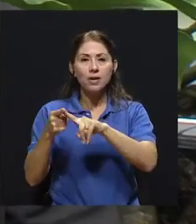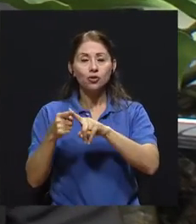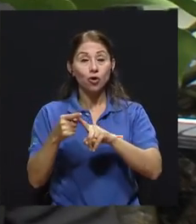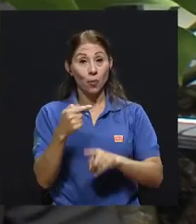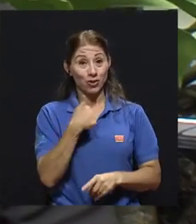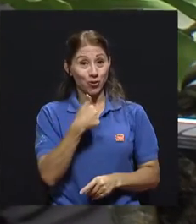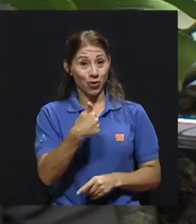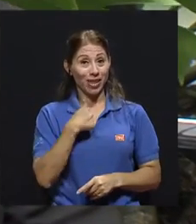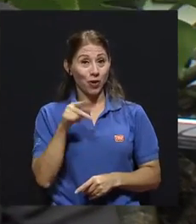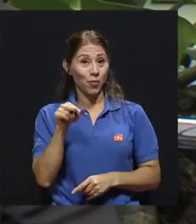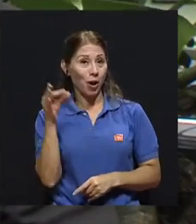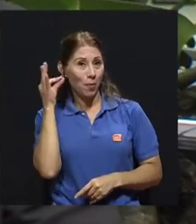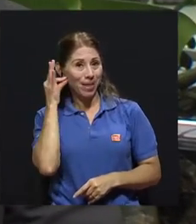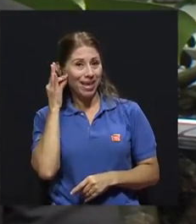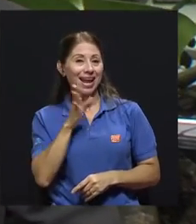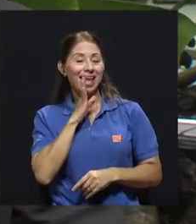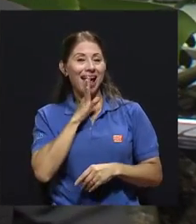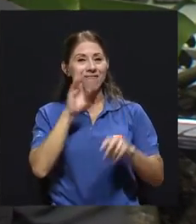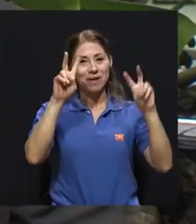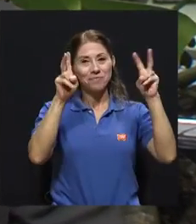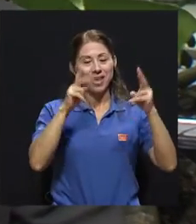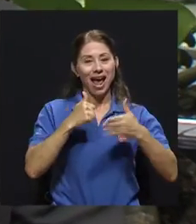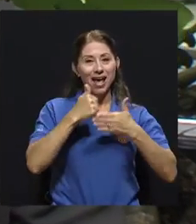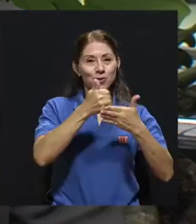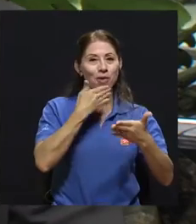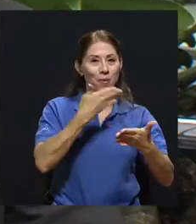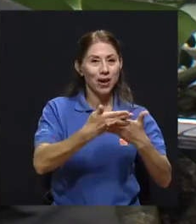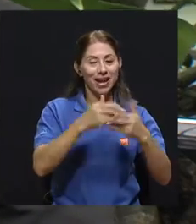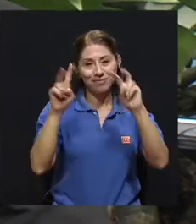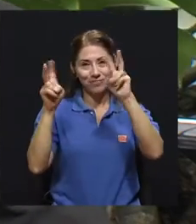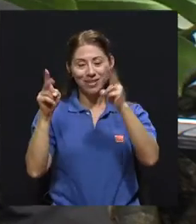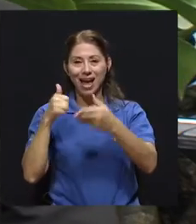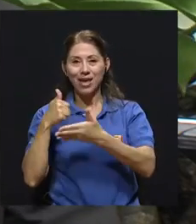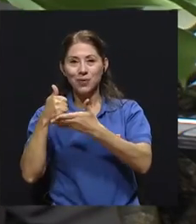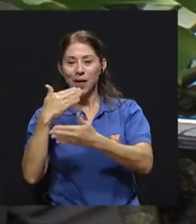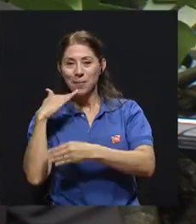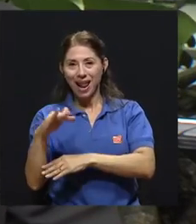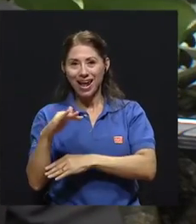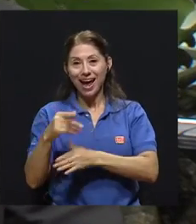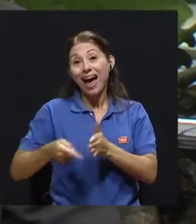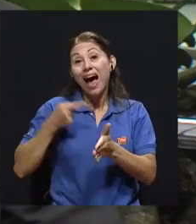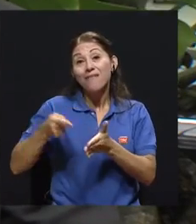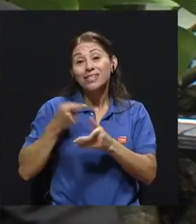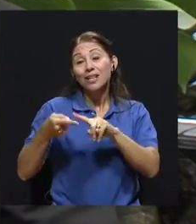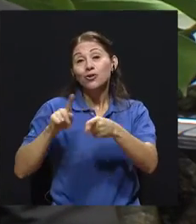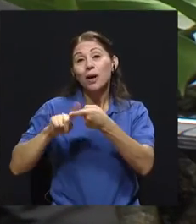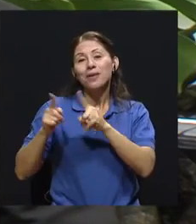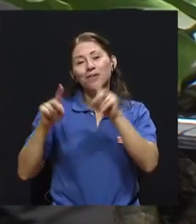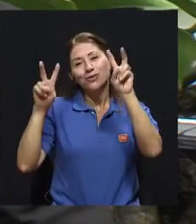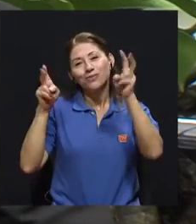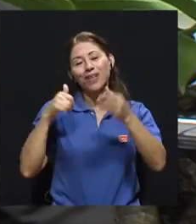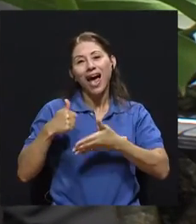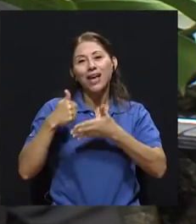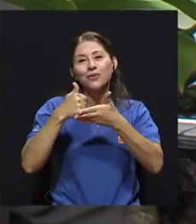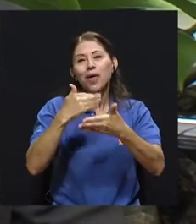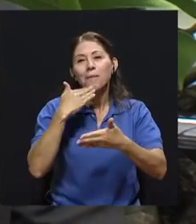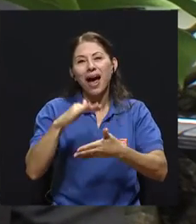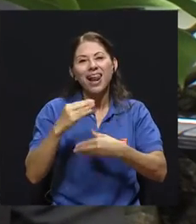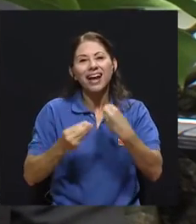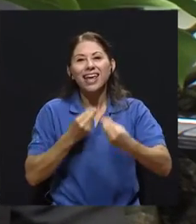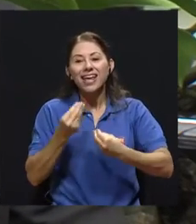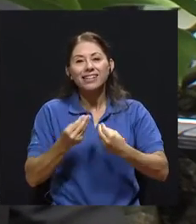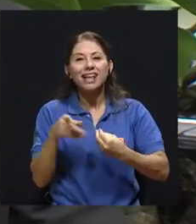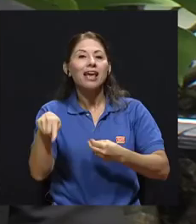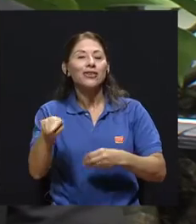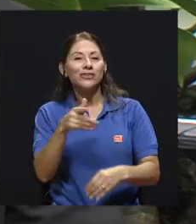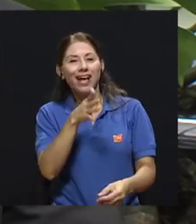una compañera que habla de la ayuda buena y la ayuda mala. Muchas veces los amigos hacen una ayuda mala y es que recurren a la chota, ¿verdad? Y